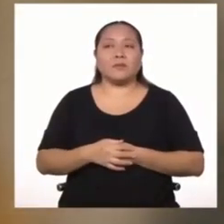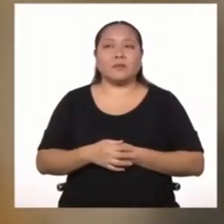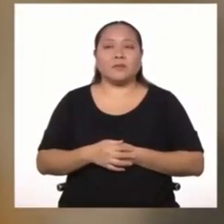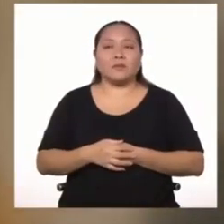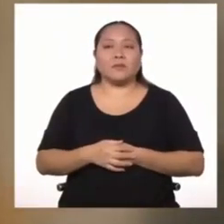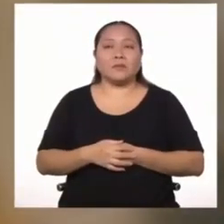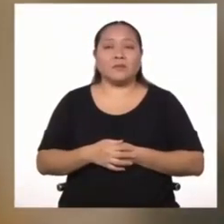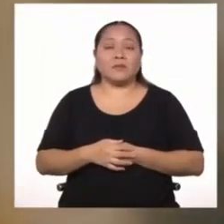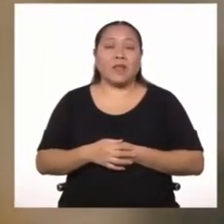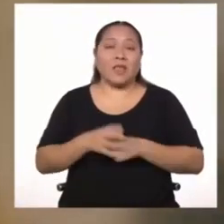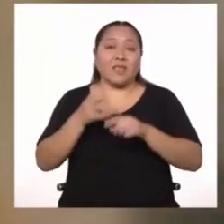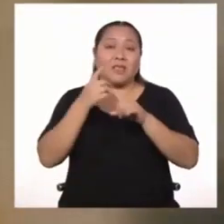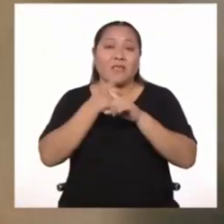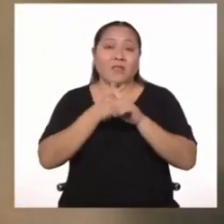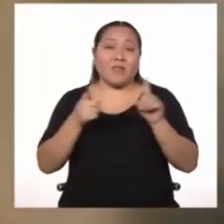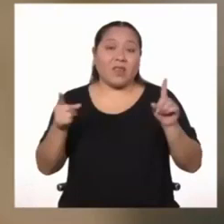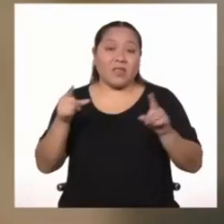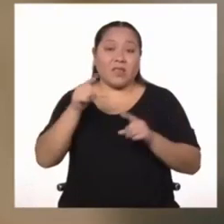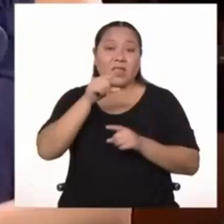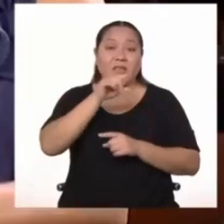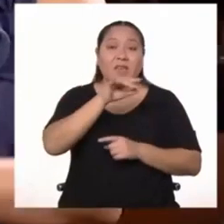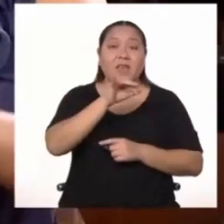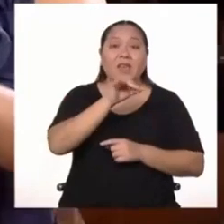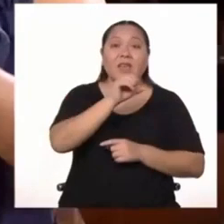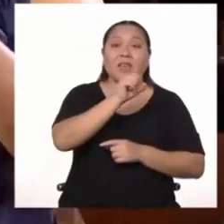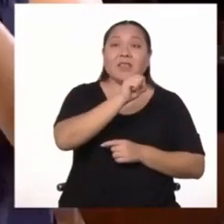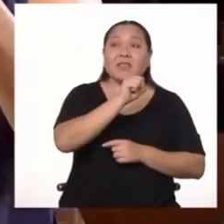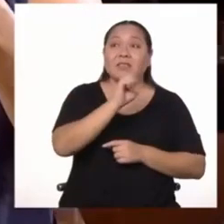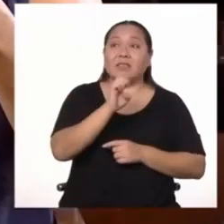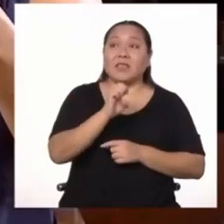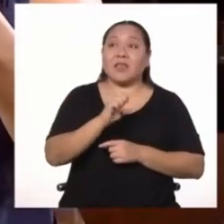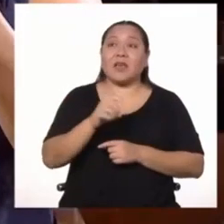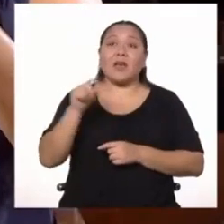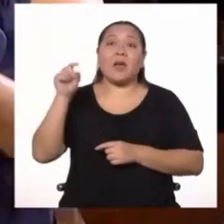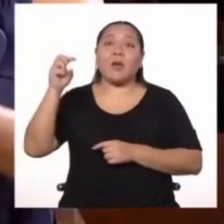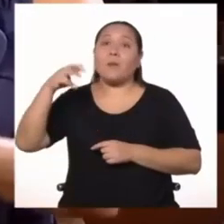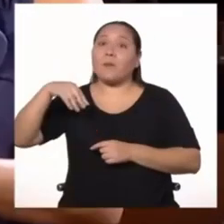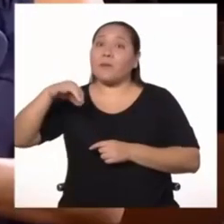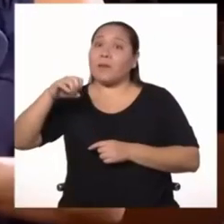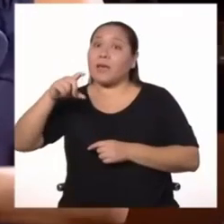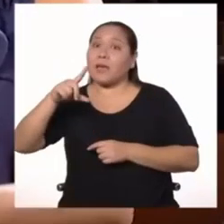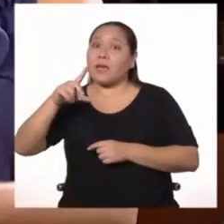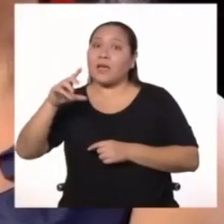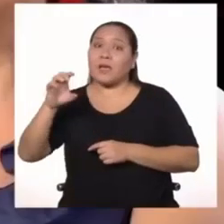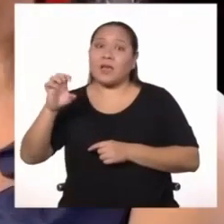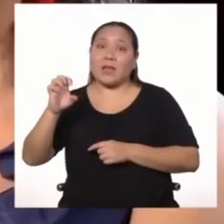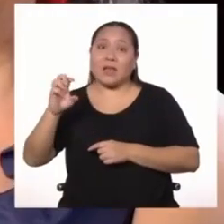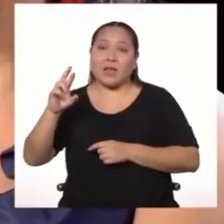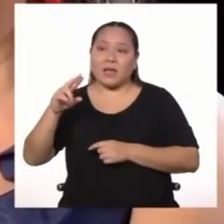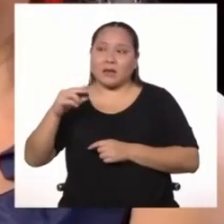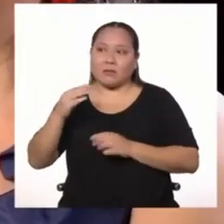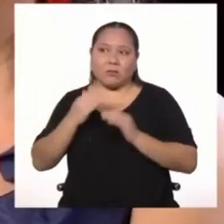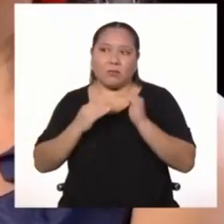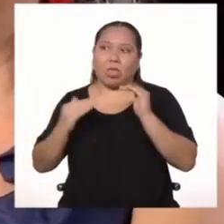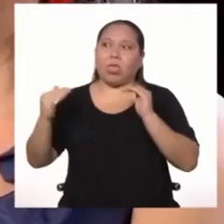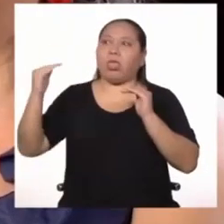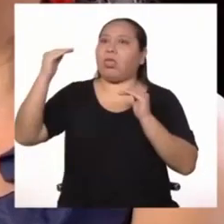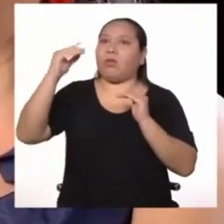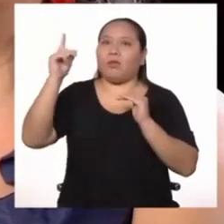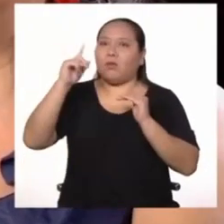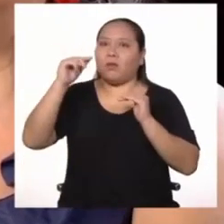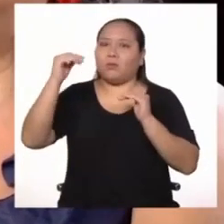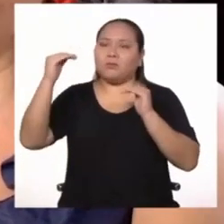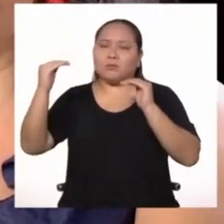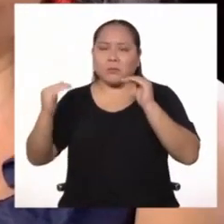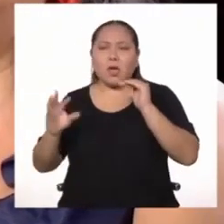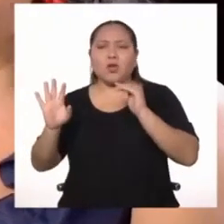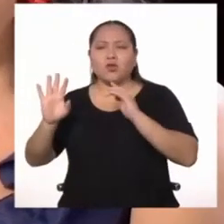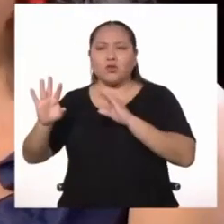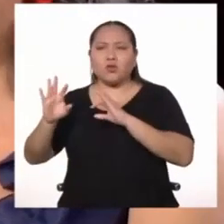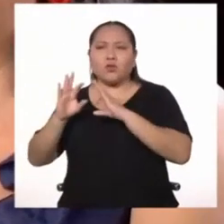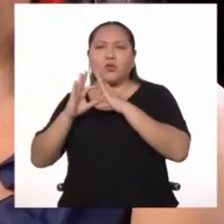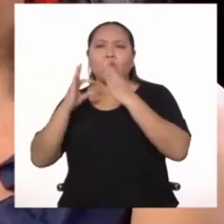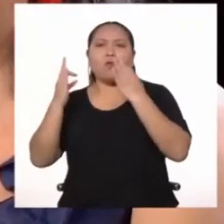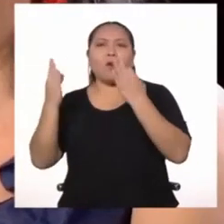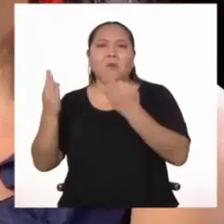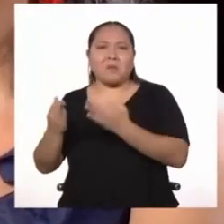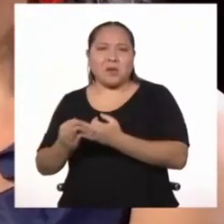A diferencia de Gise y de Cochran, no es una persona de tanta alcurnia, pero viene de una familia con cierta